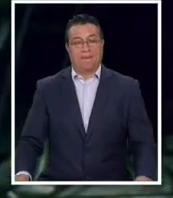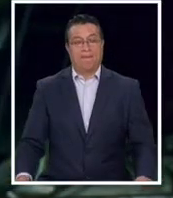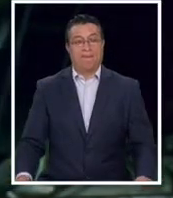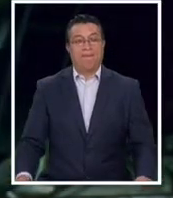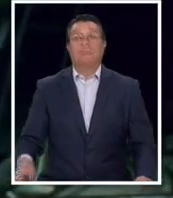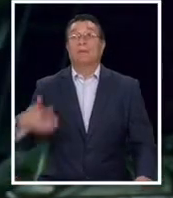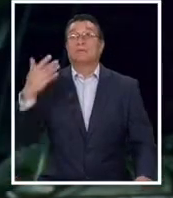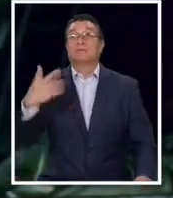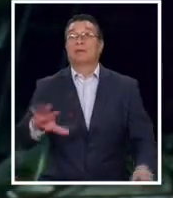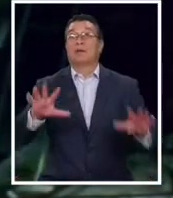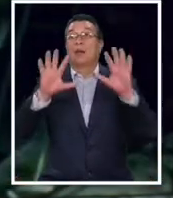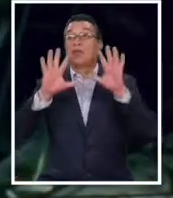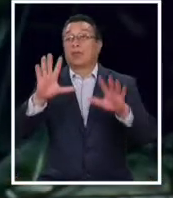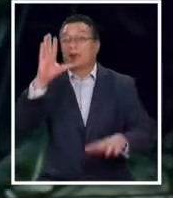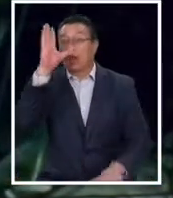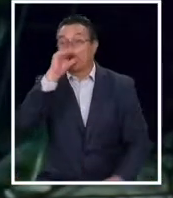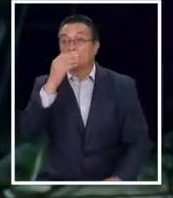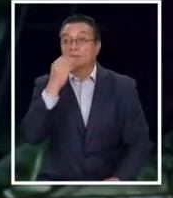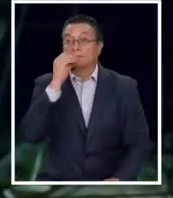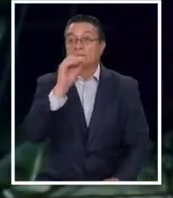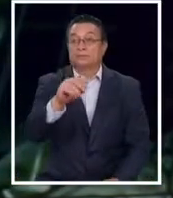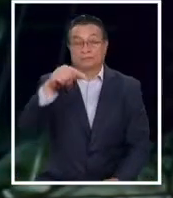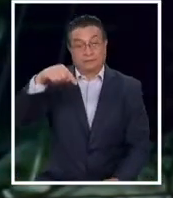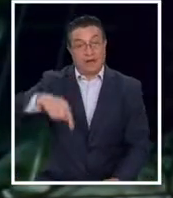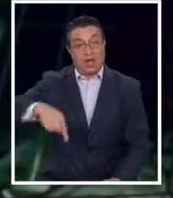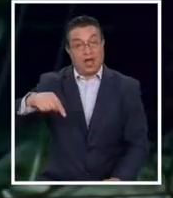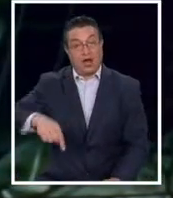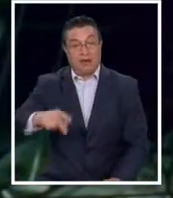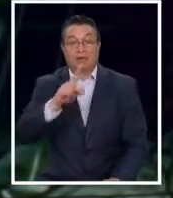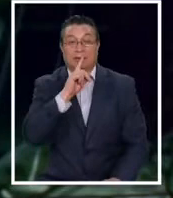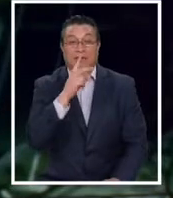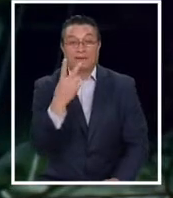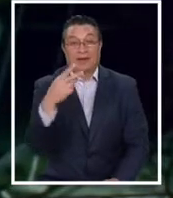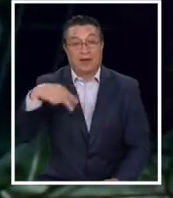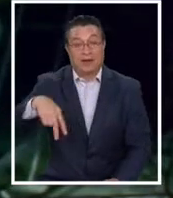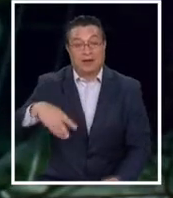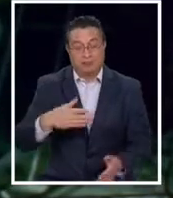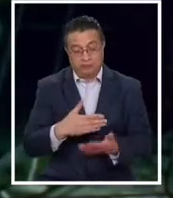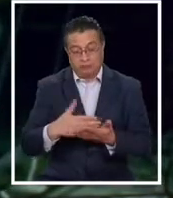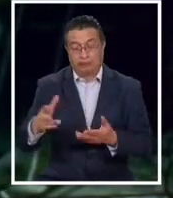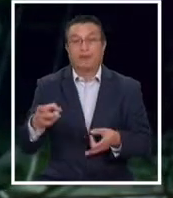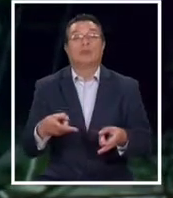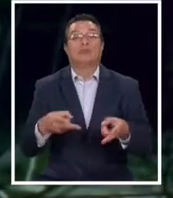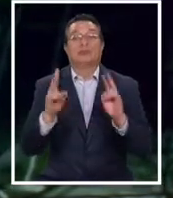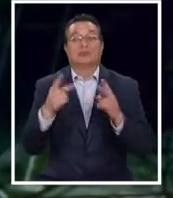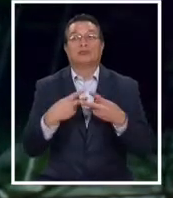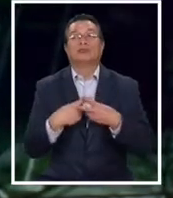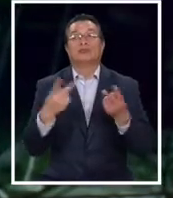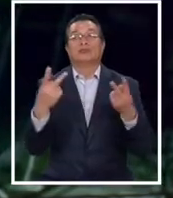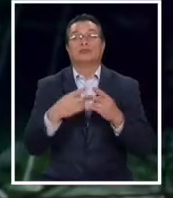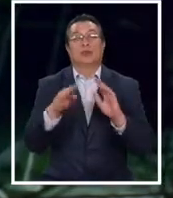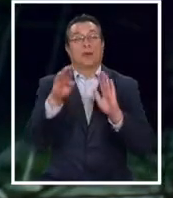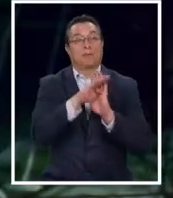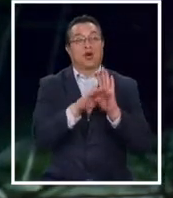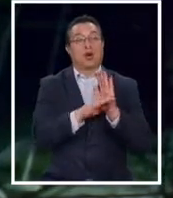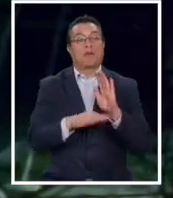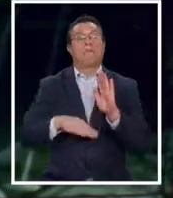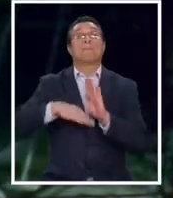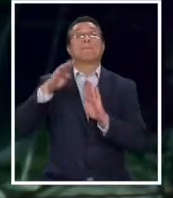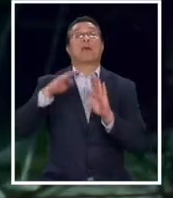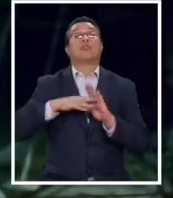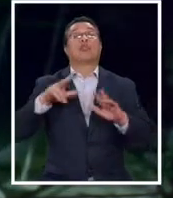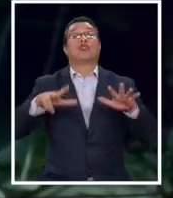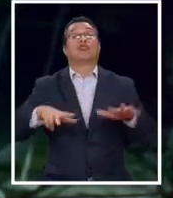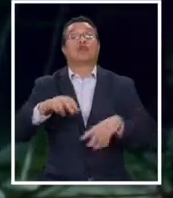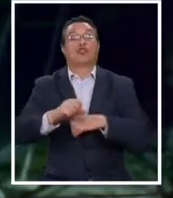Ya son las 22 horas, les recordamos que a partir de este momento, Televisión Nacional de Chile está autorizada a transmitir programas para mayores